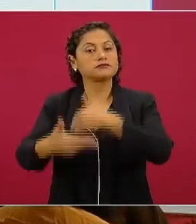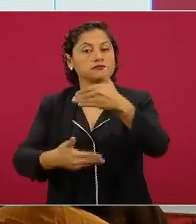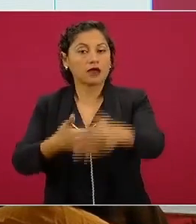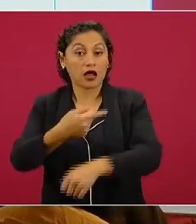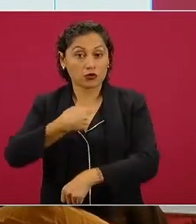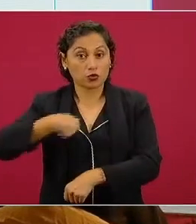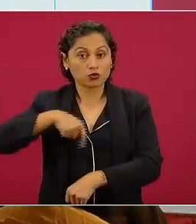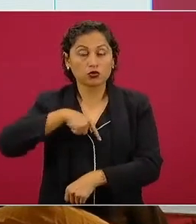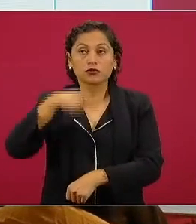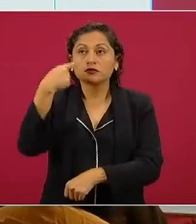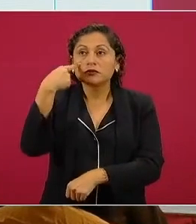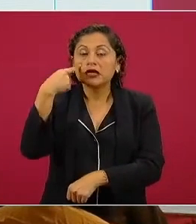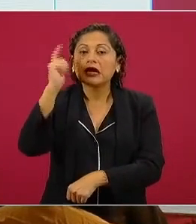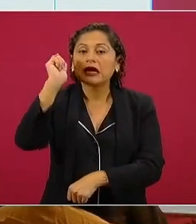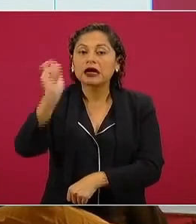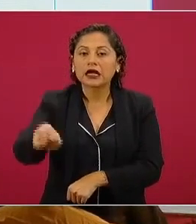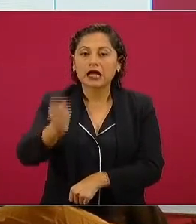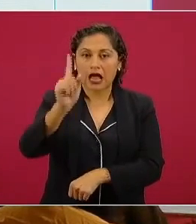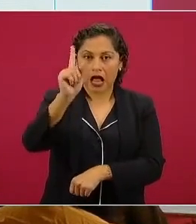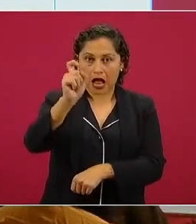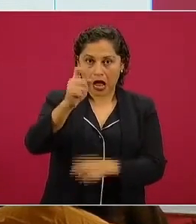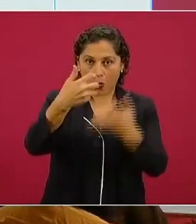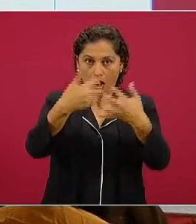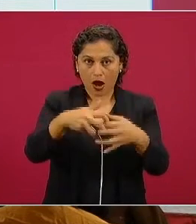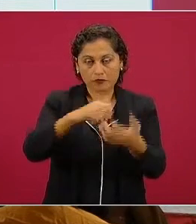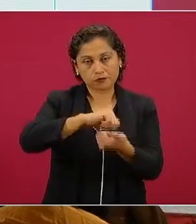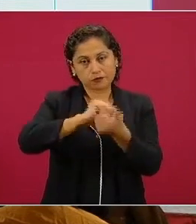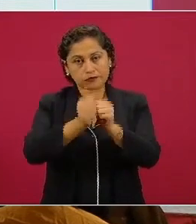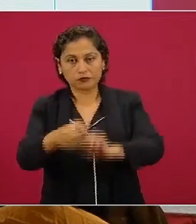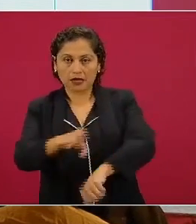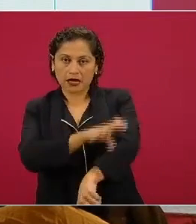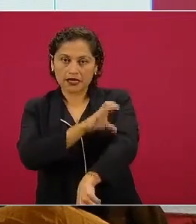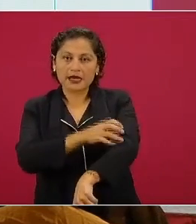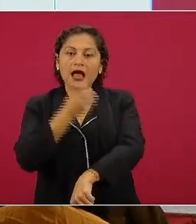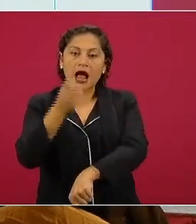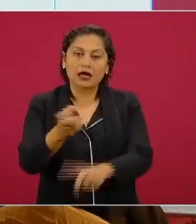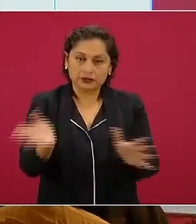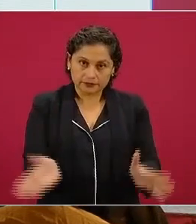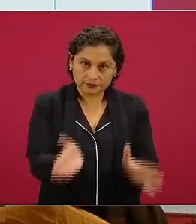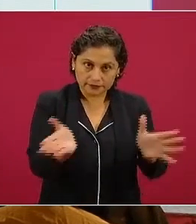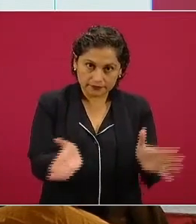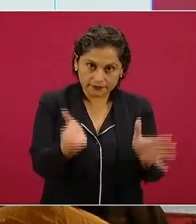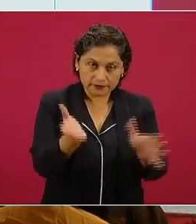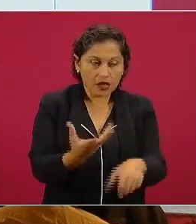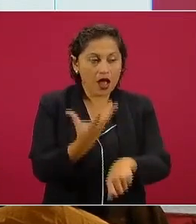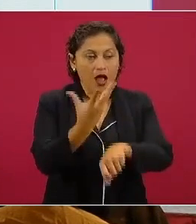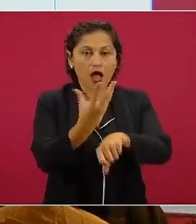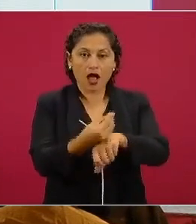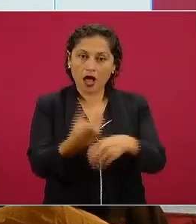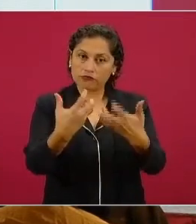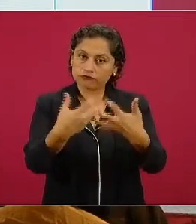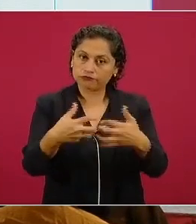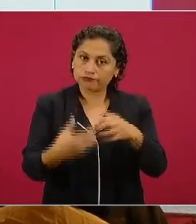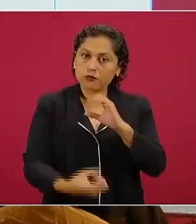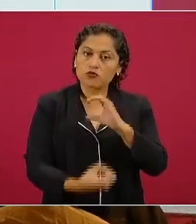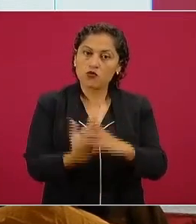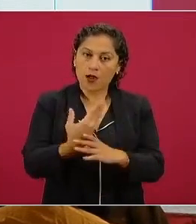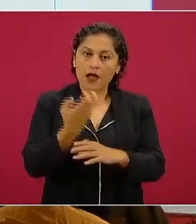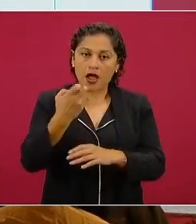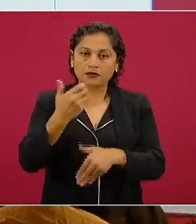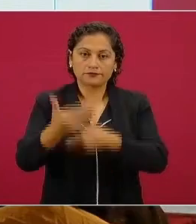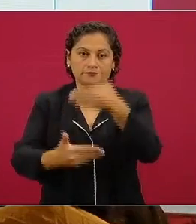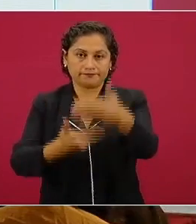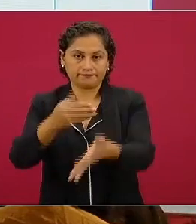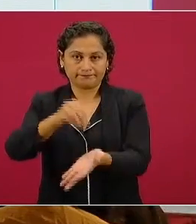las hidroeléctricas con turbinas nuevas pero está en proceso